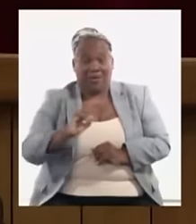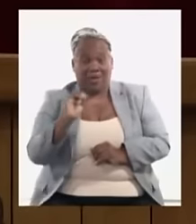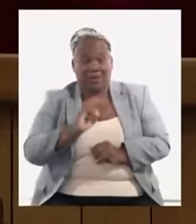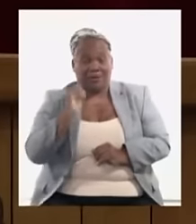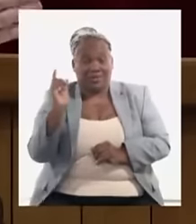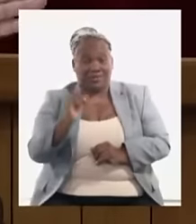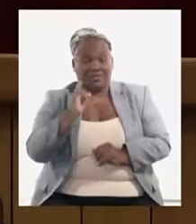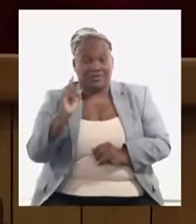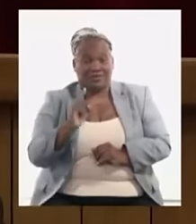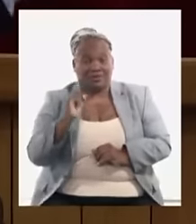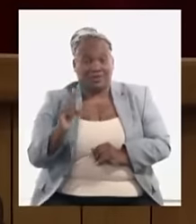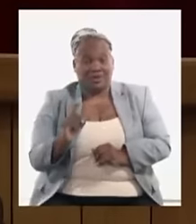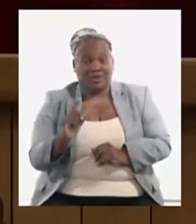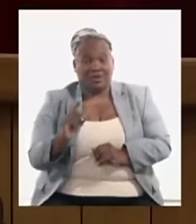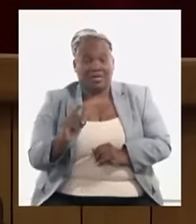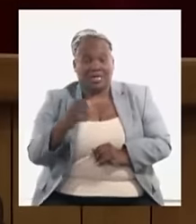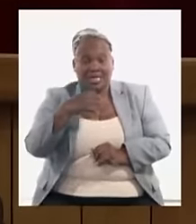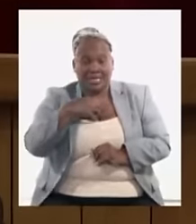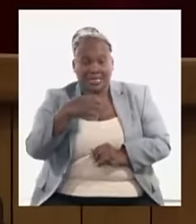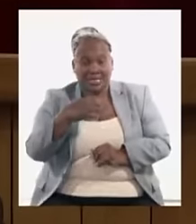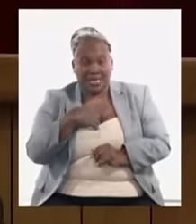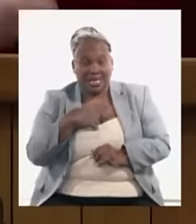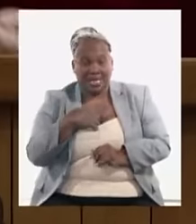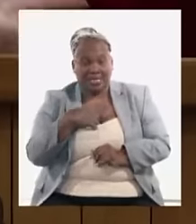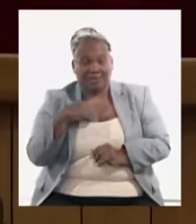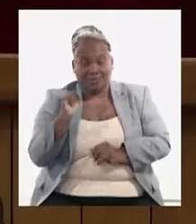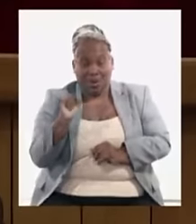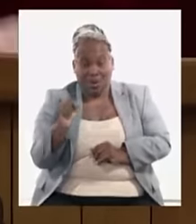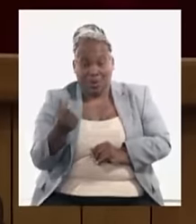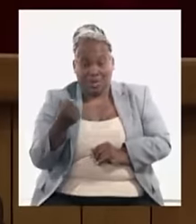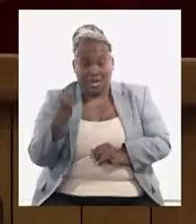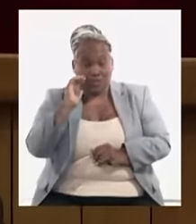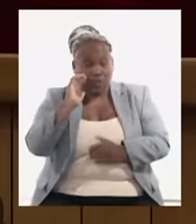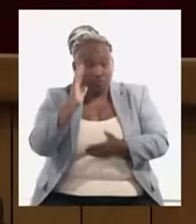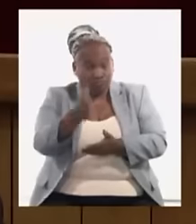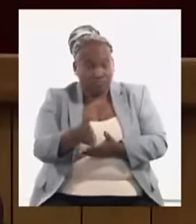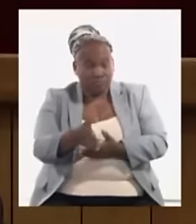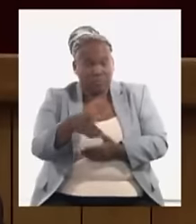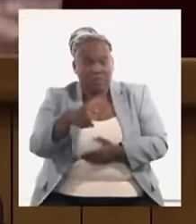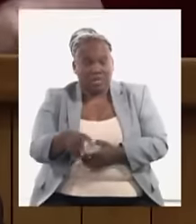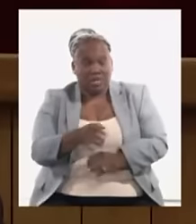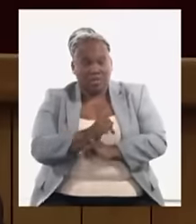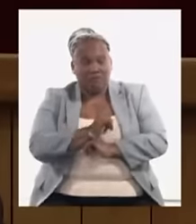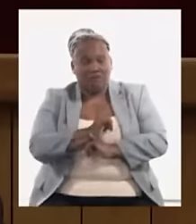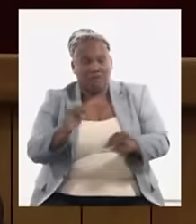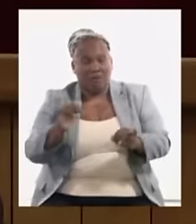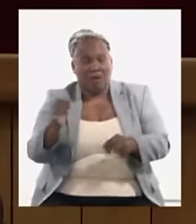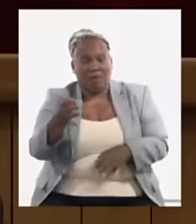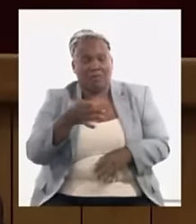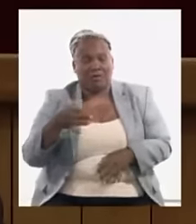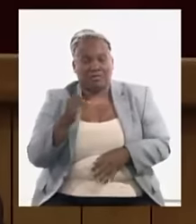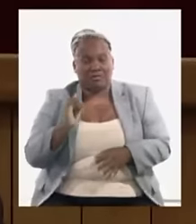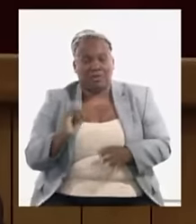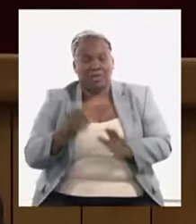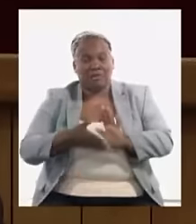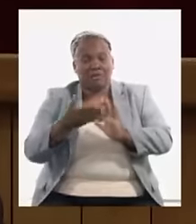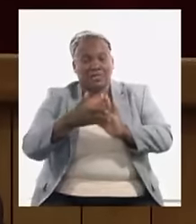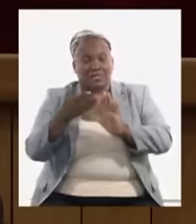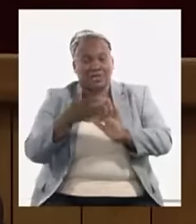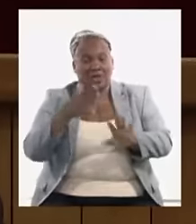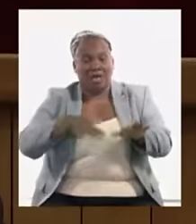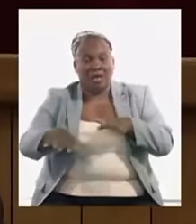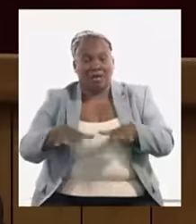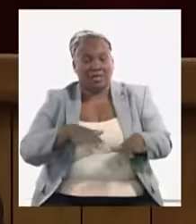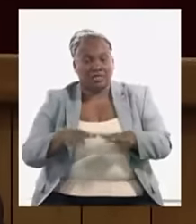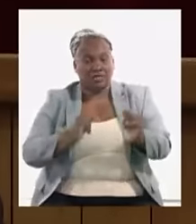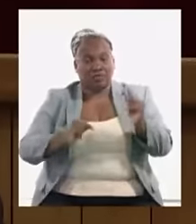que tiene subordinación vertical tiene que informar en el municipio las inversiones y las acciones principales